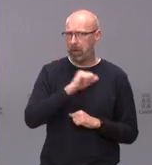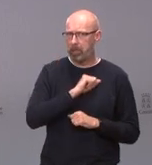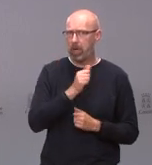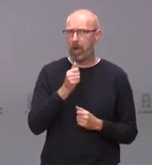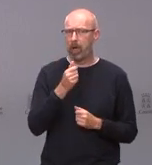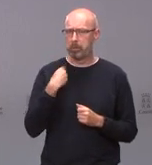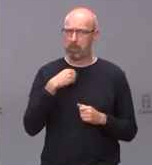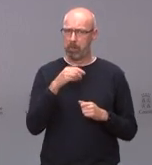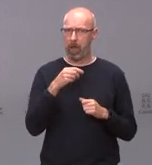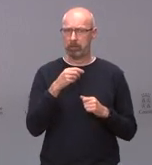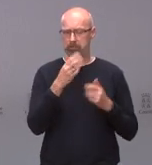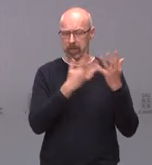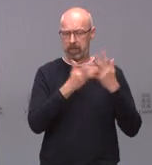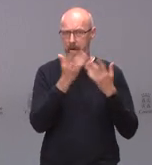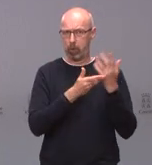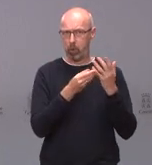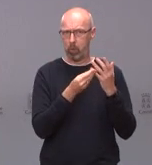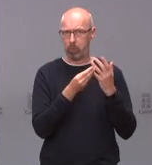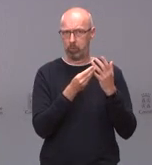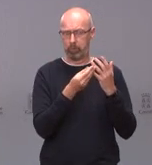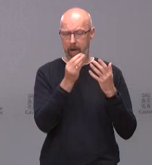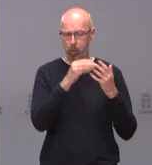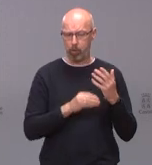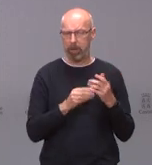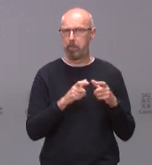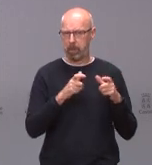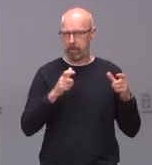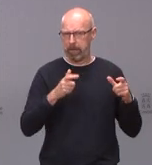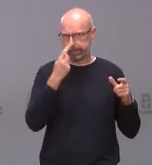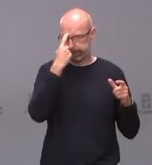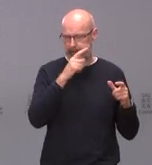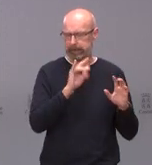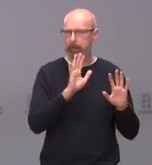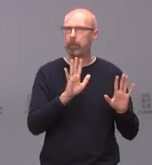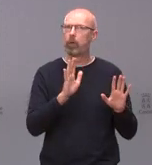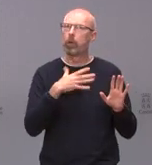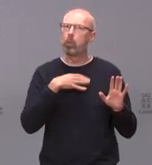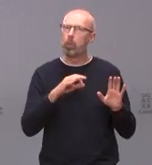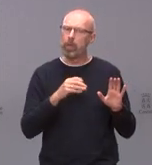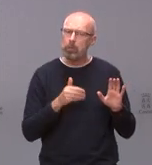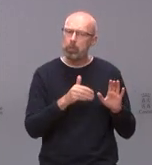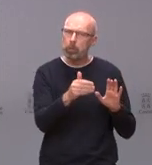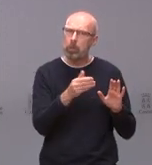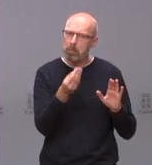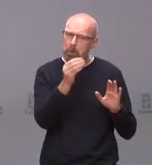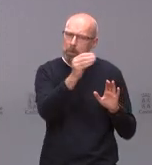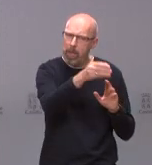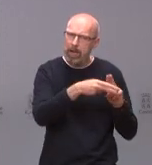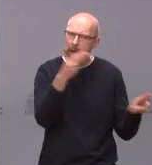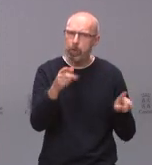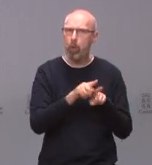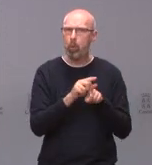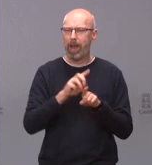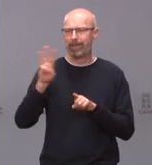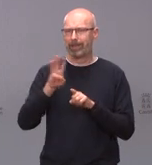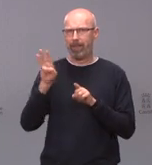incidencia acumulada está subiendo si se espera que en algún momento pueda coger tanta velocidad como ya lo hizo en la tercera ola que